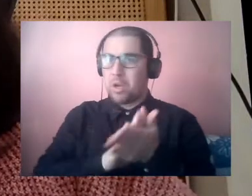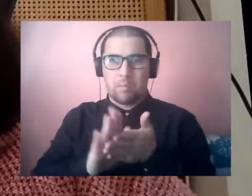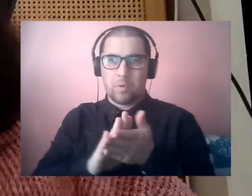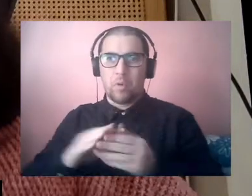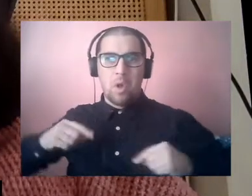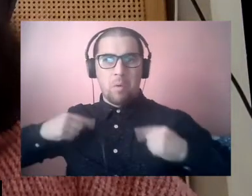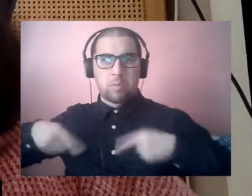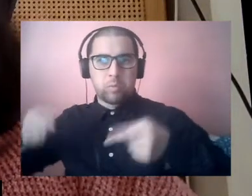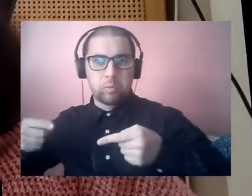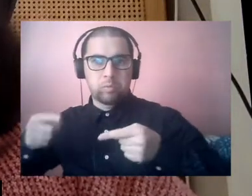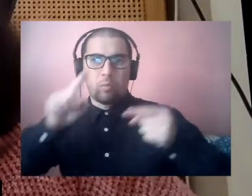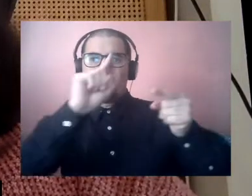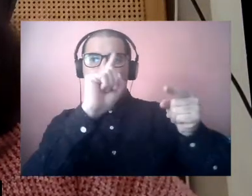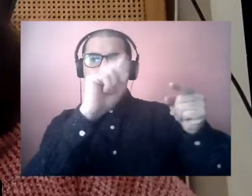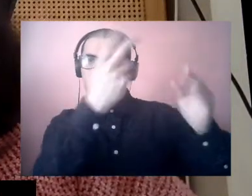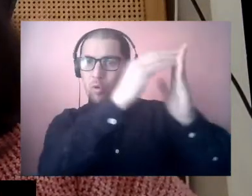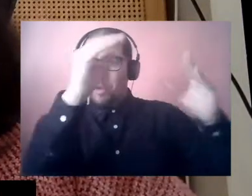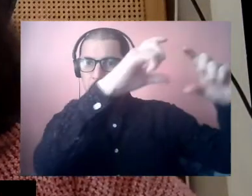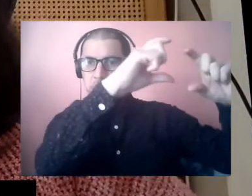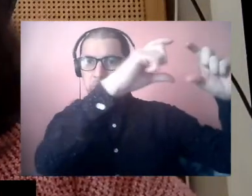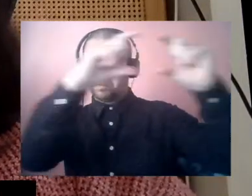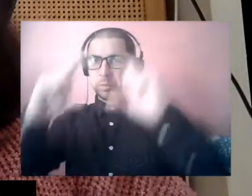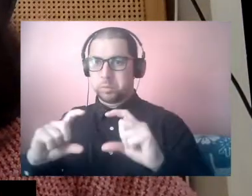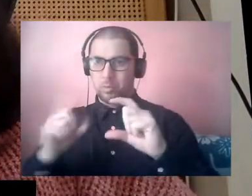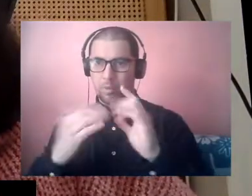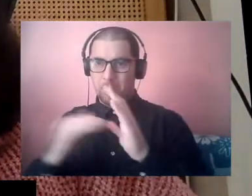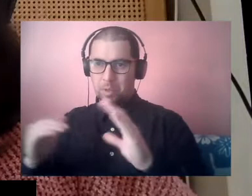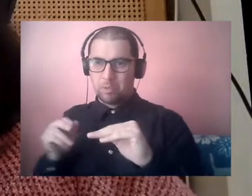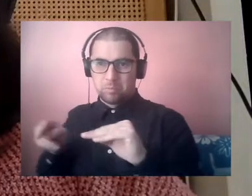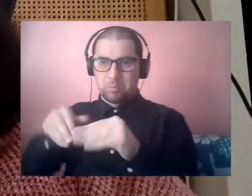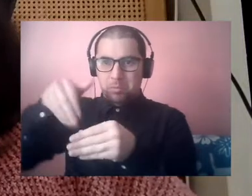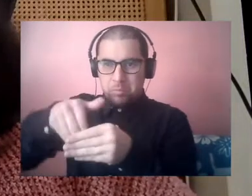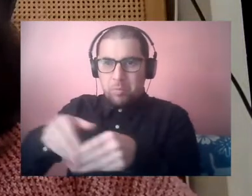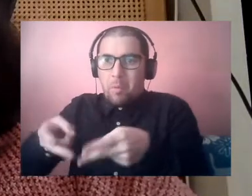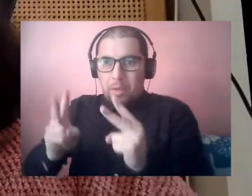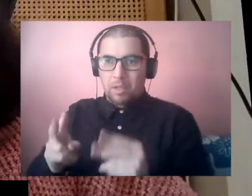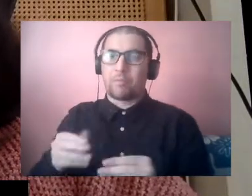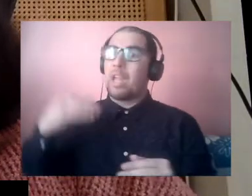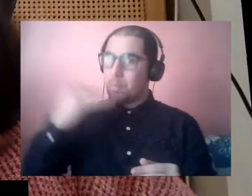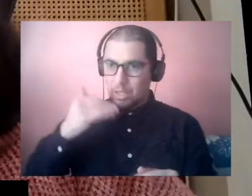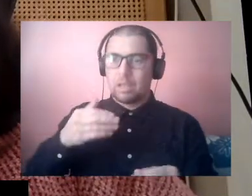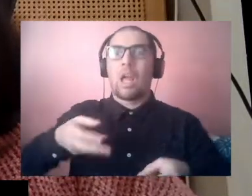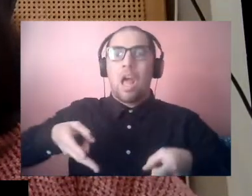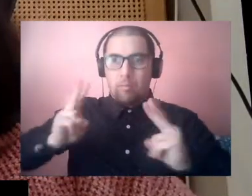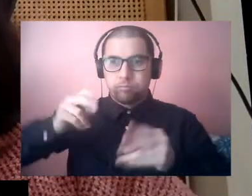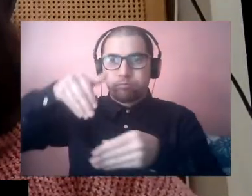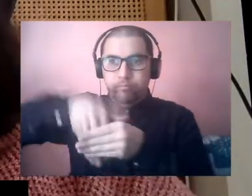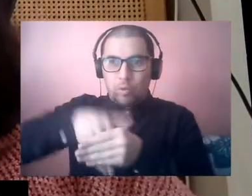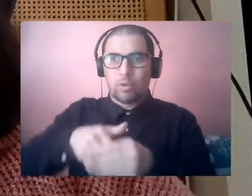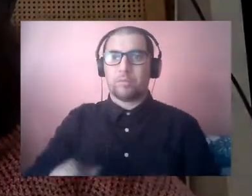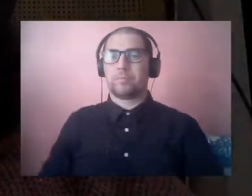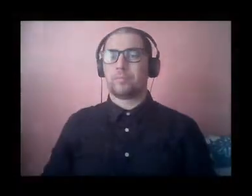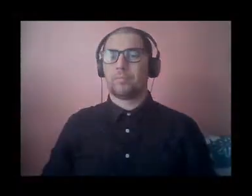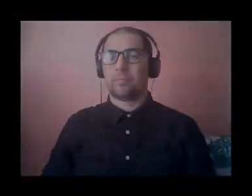ejemplo, bajando el voto y urna si tu mesa está en otro piso. Lo importante es ejercer nuestro derecho.